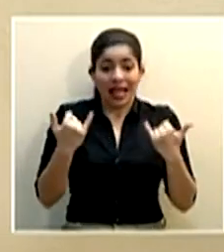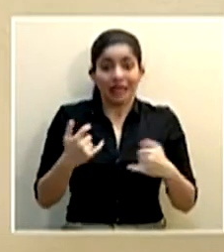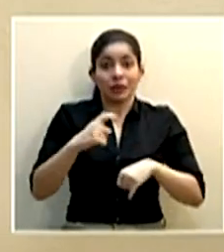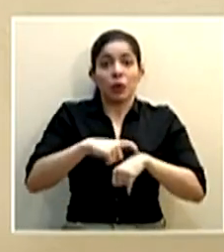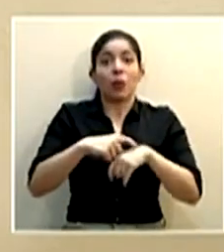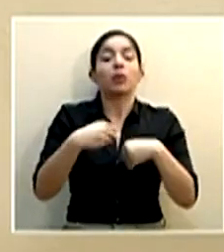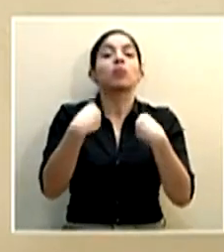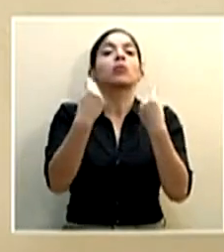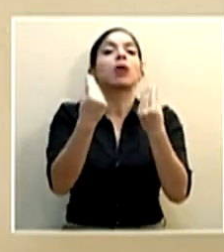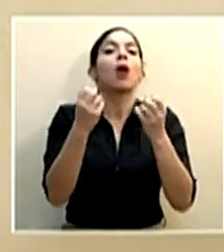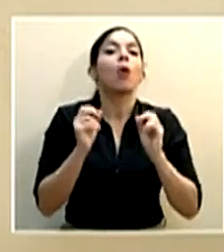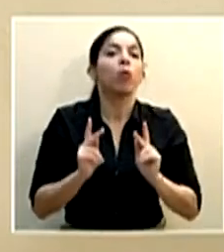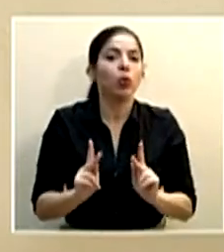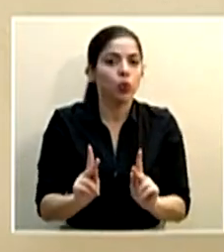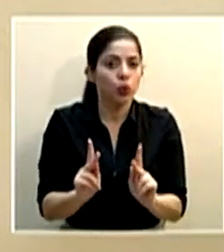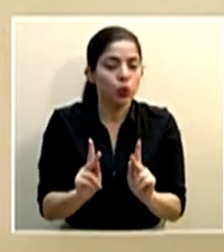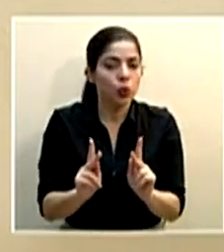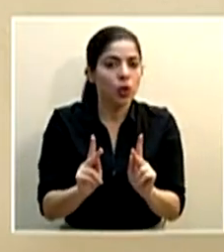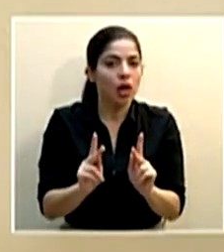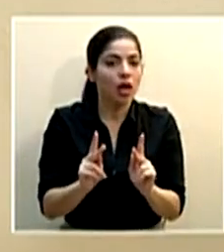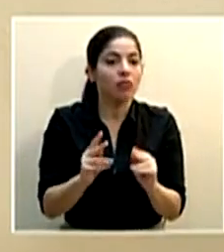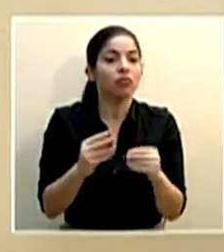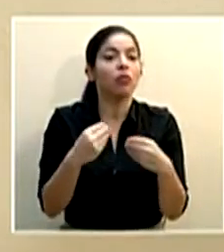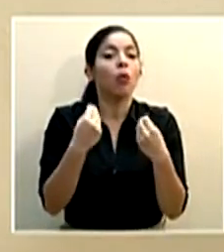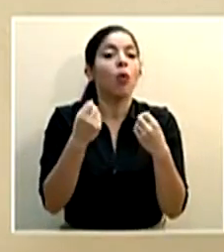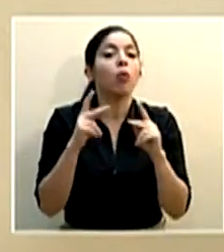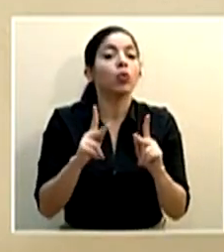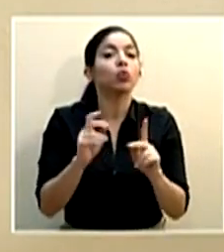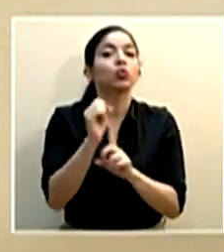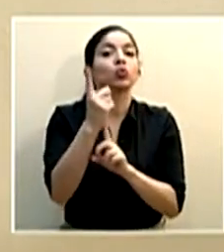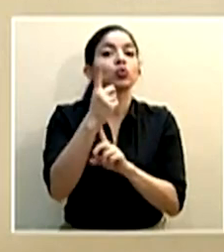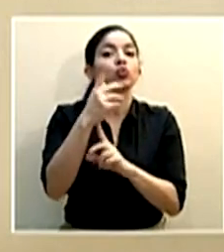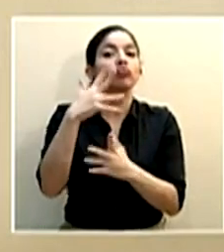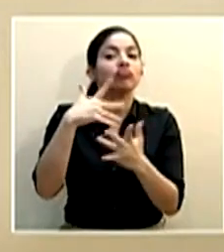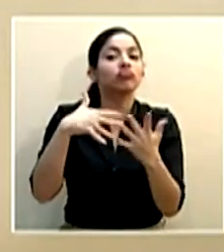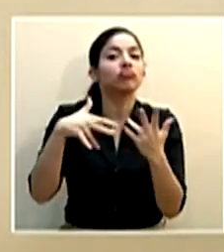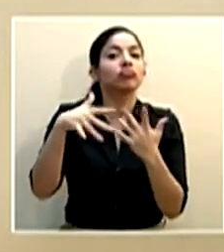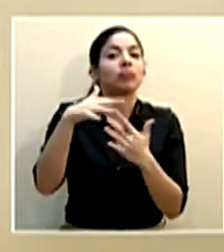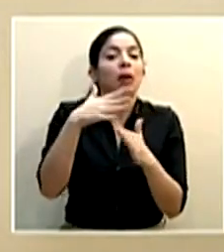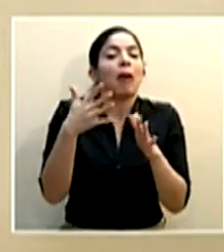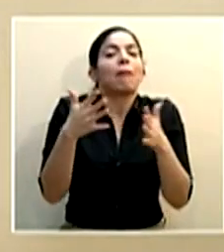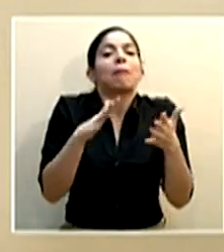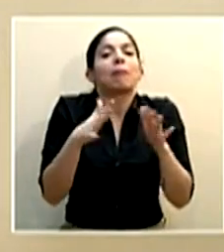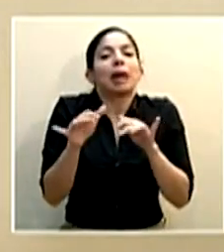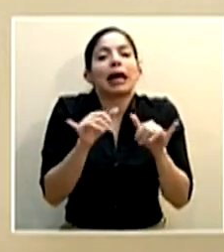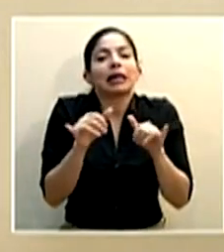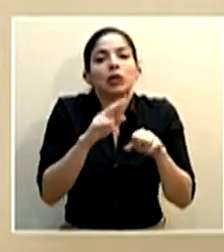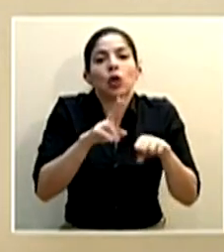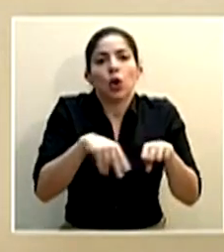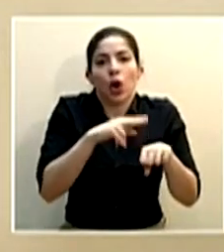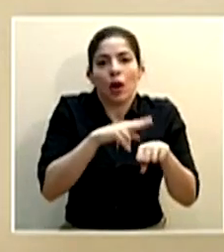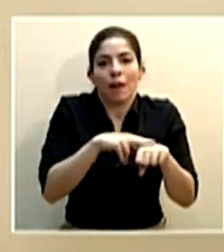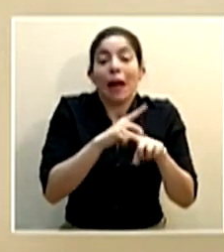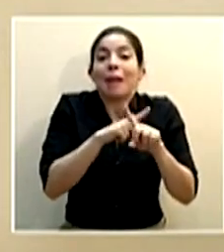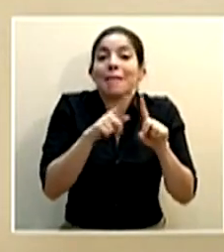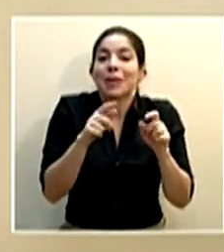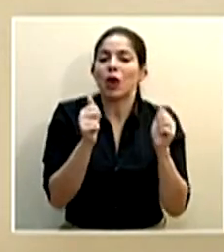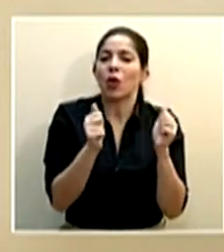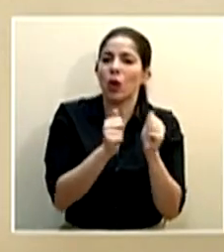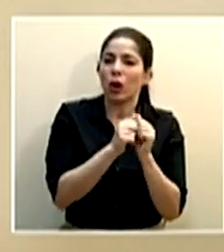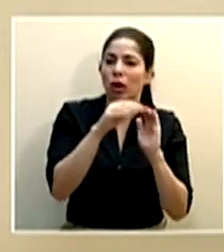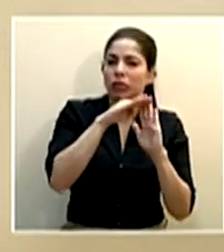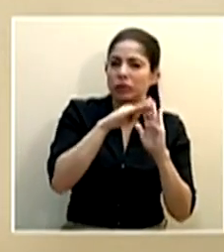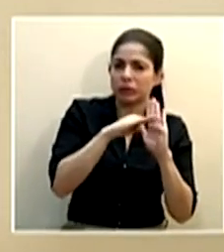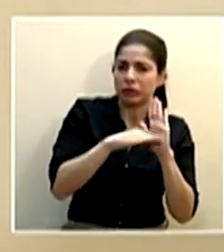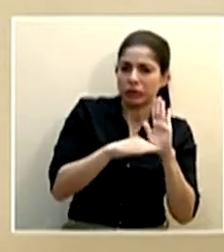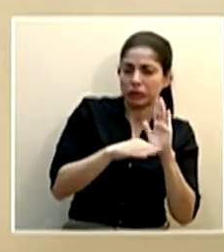la oportunidad indico de hacer que la sociedad funcione lo más cercano a la normalidad siguiendo toda esa rigurosidad de los